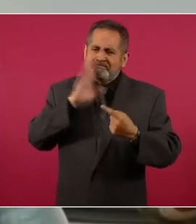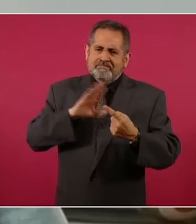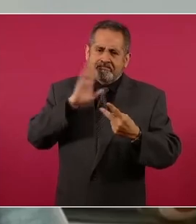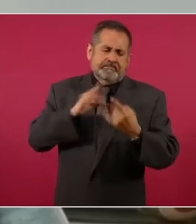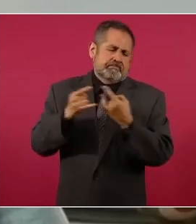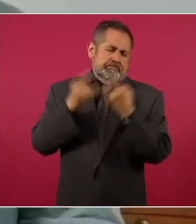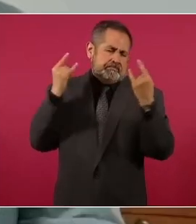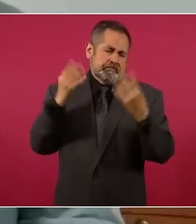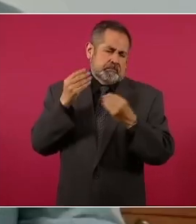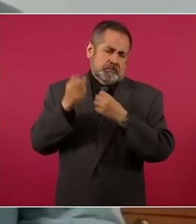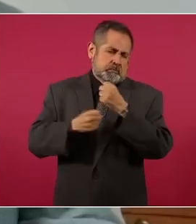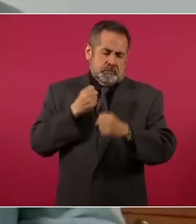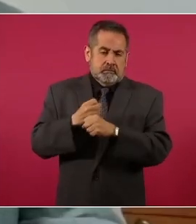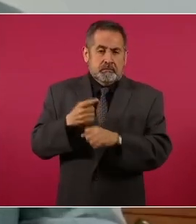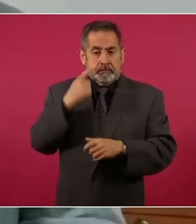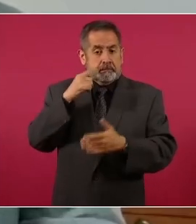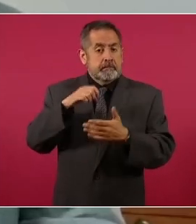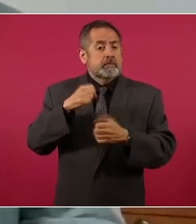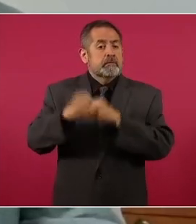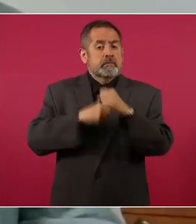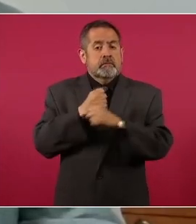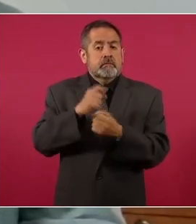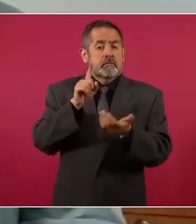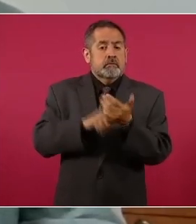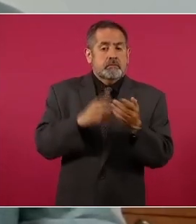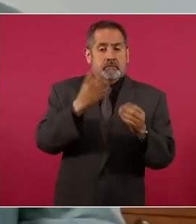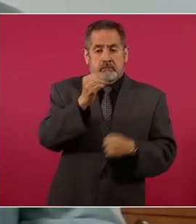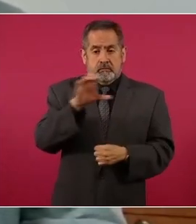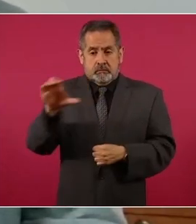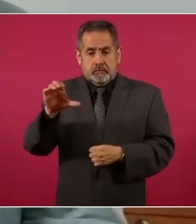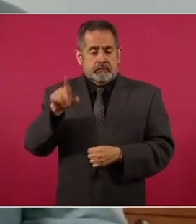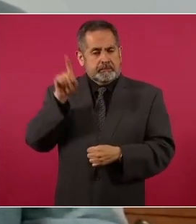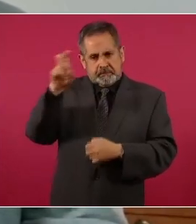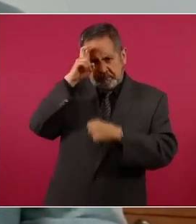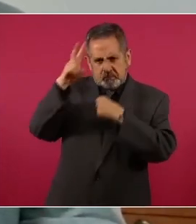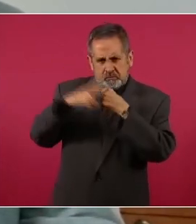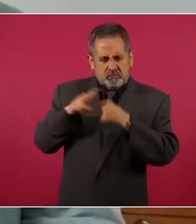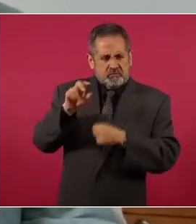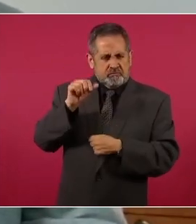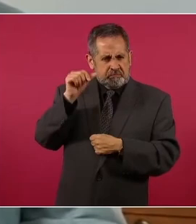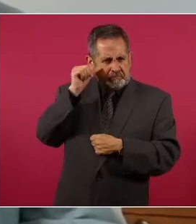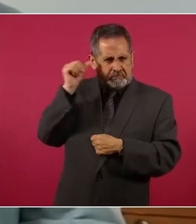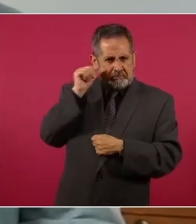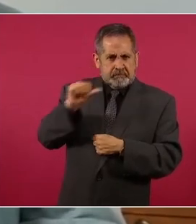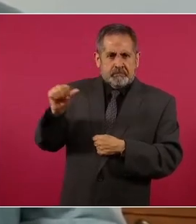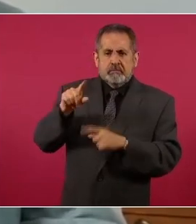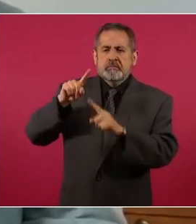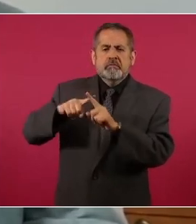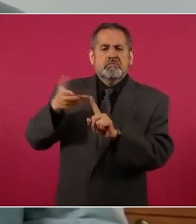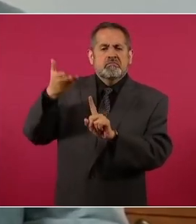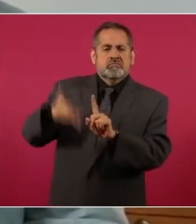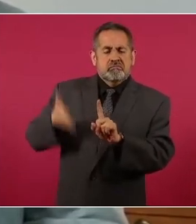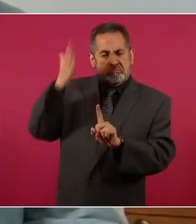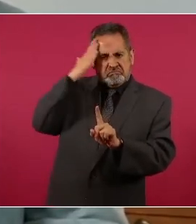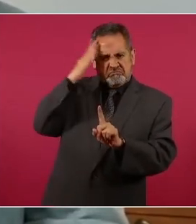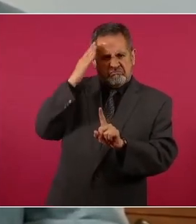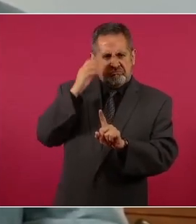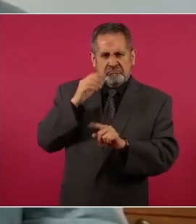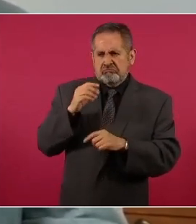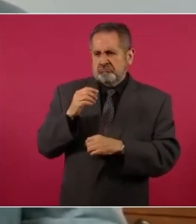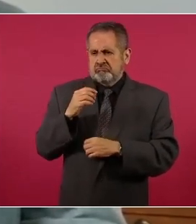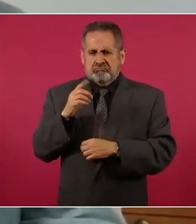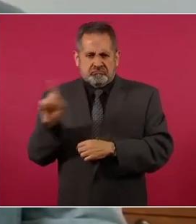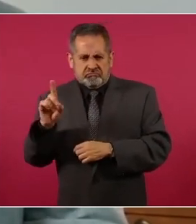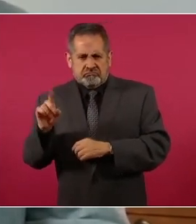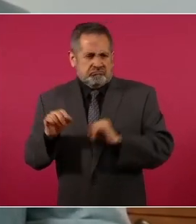abundan. En el siglo XX, en Europa y Asia, el poder absoluto recayó en manos de líderes de derecha e izquierda,